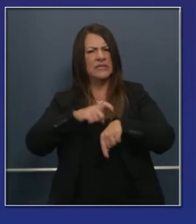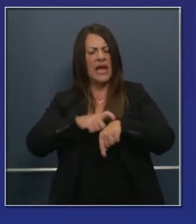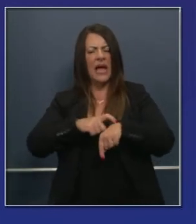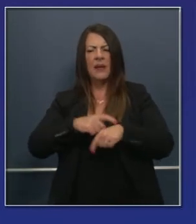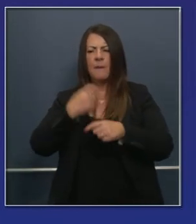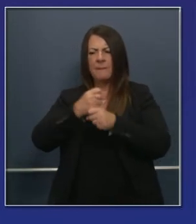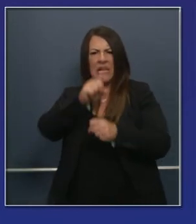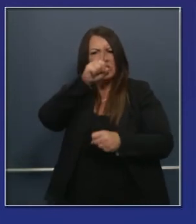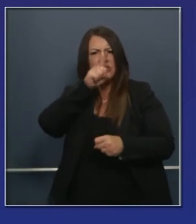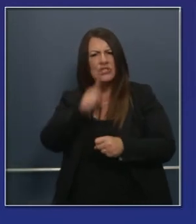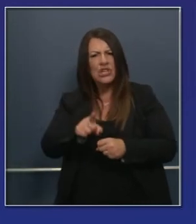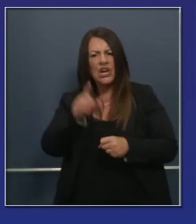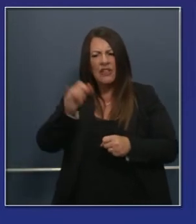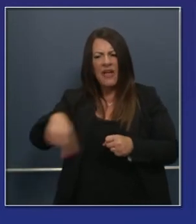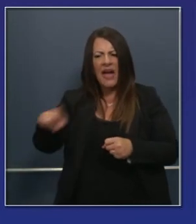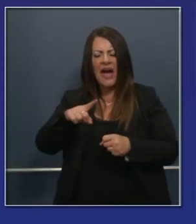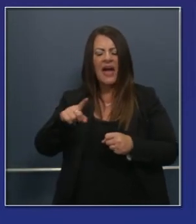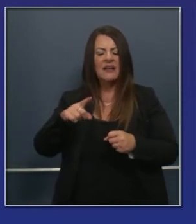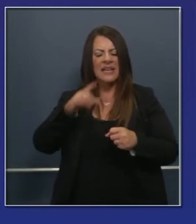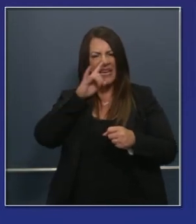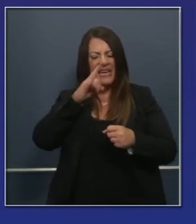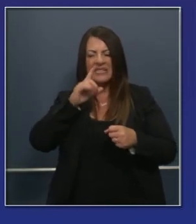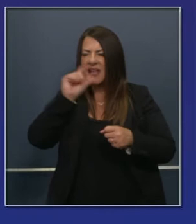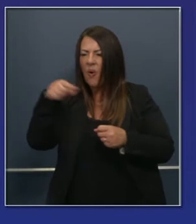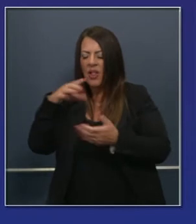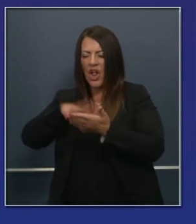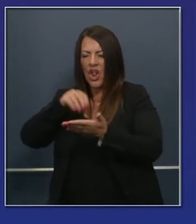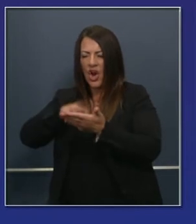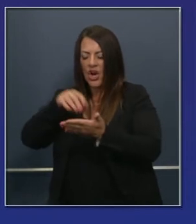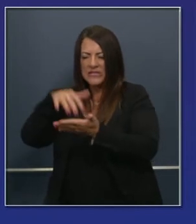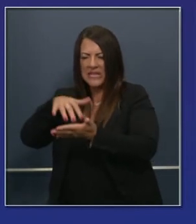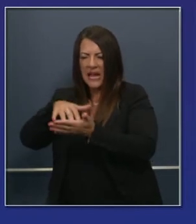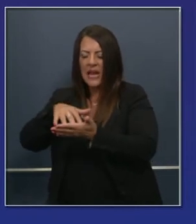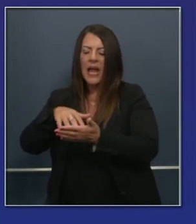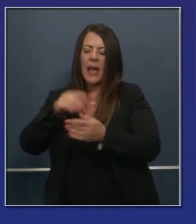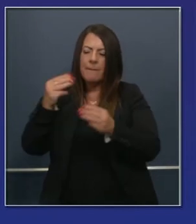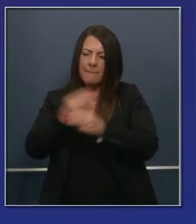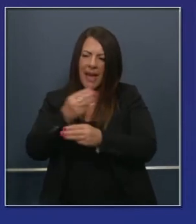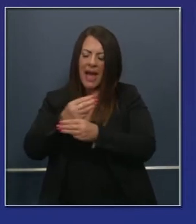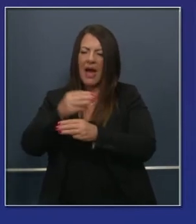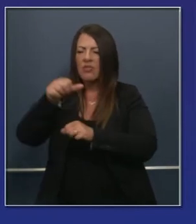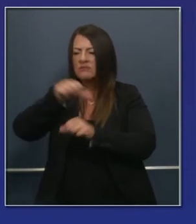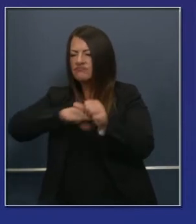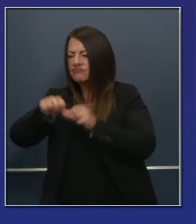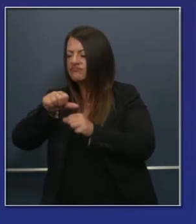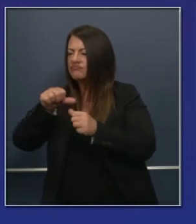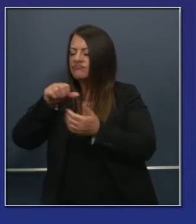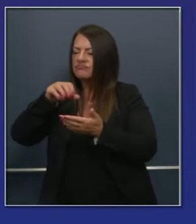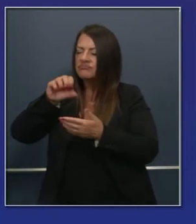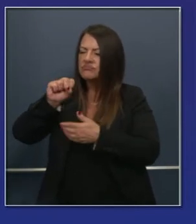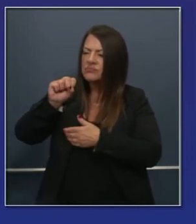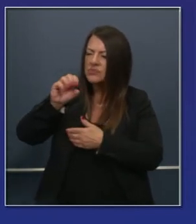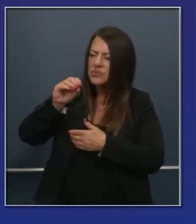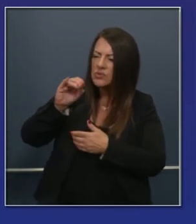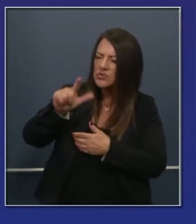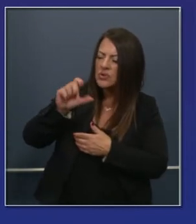Guitar Center, porque quieren complementar las artes con matemáticas,